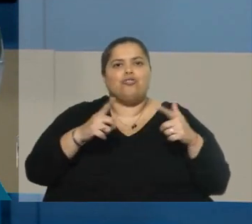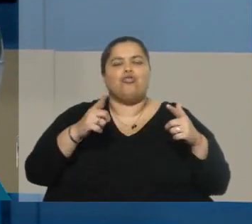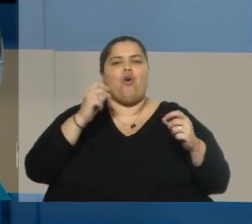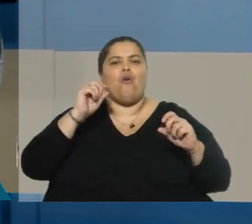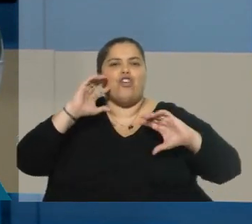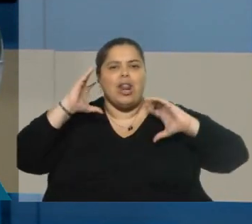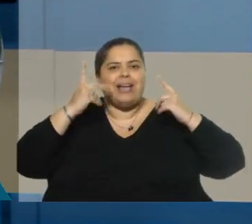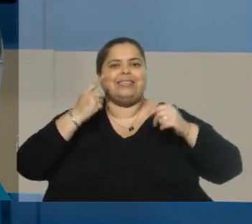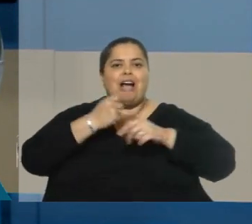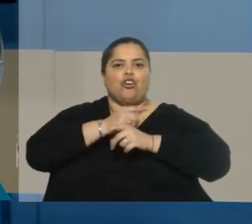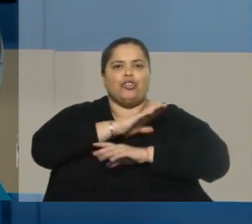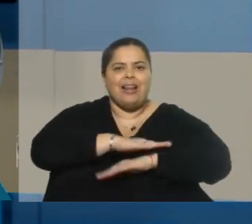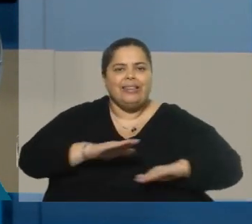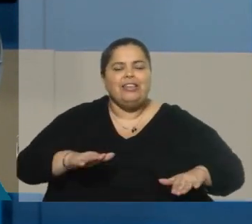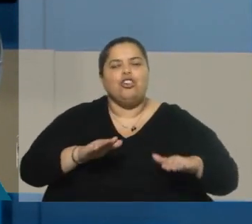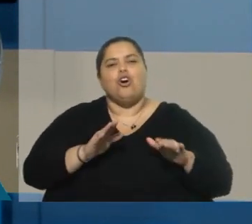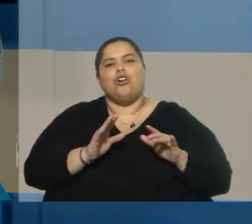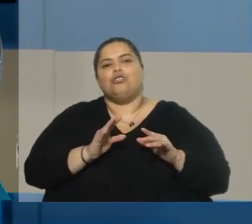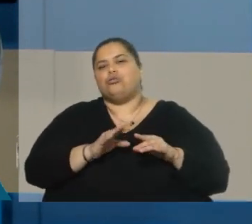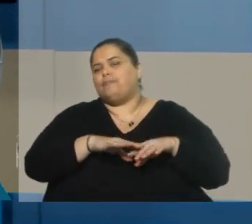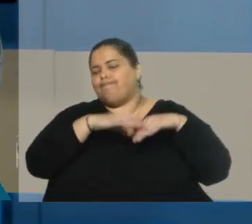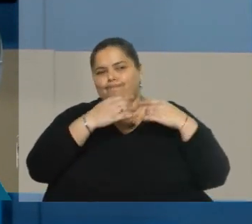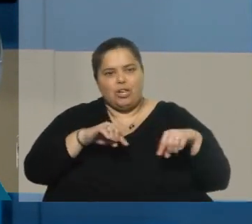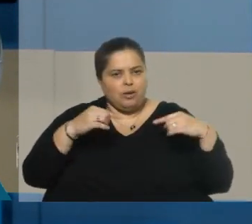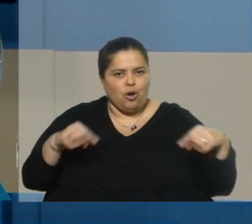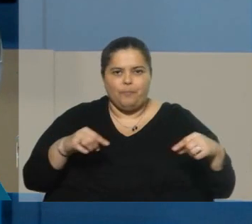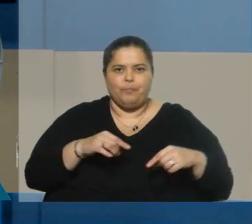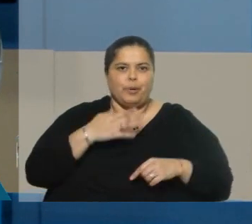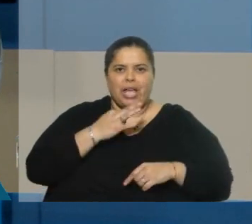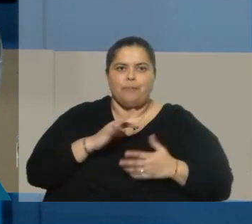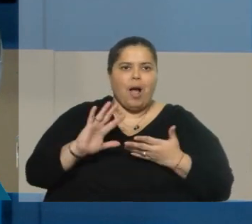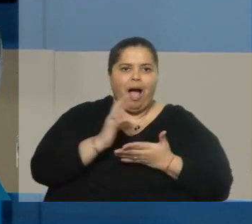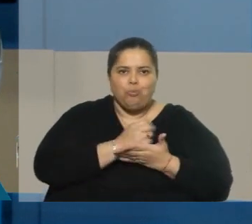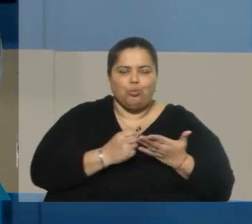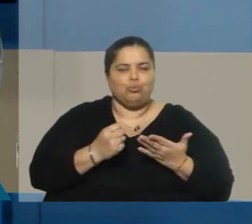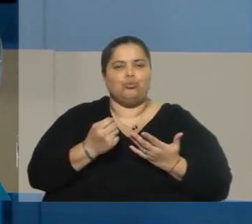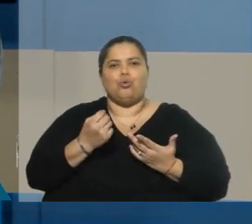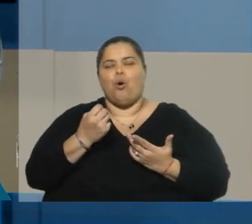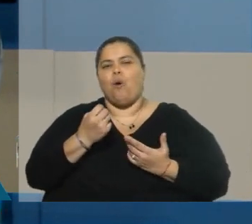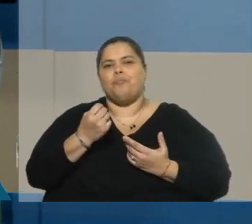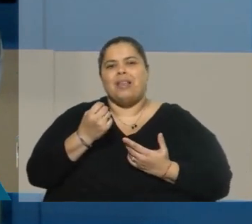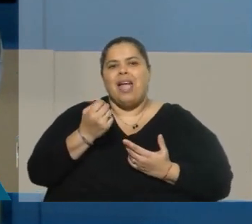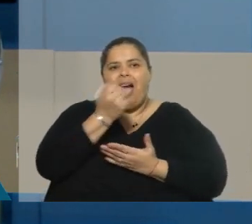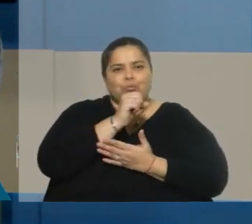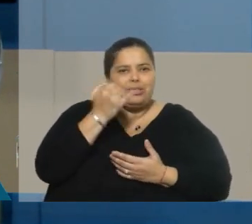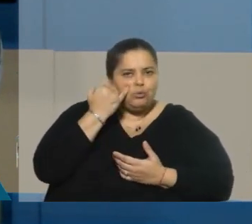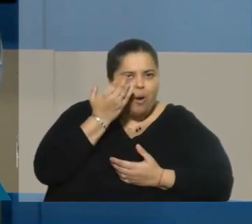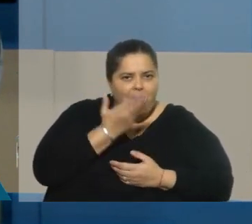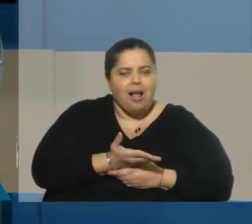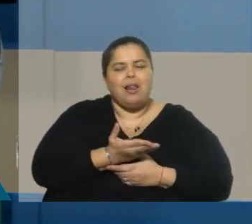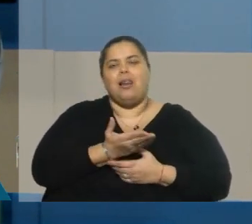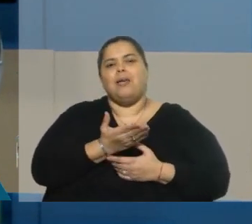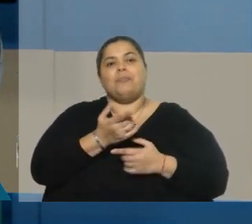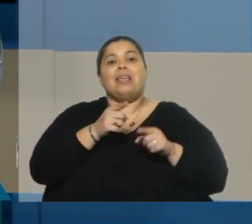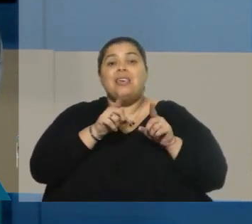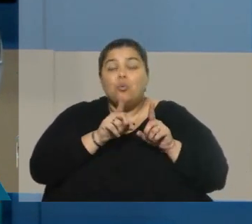contra los niños, desde el punto de vista de los fenómenos asociados al abuso, a la explotación sexual de niños, adolescentes, se han mantenido